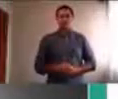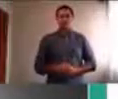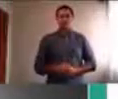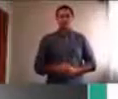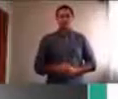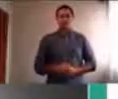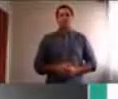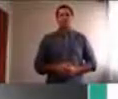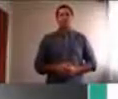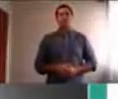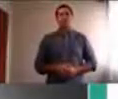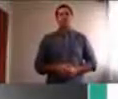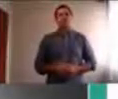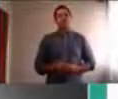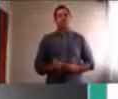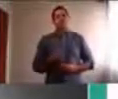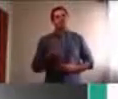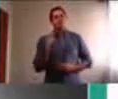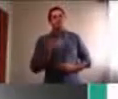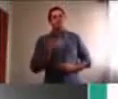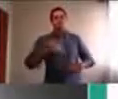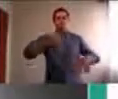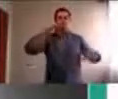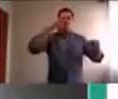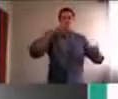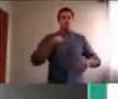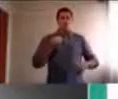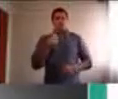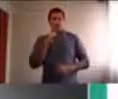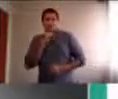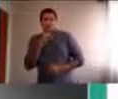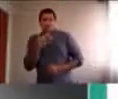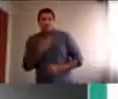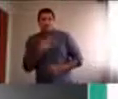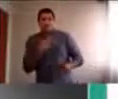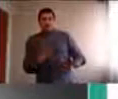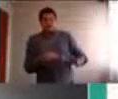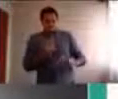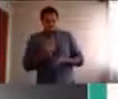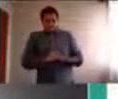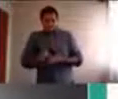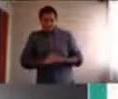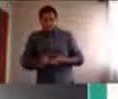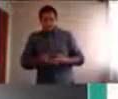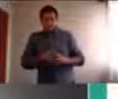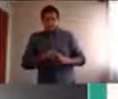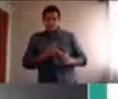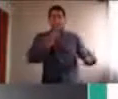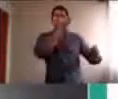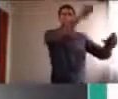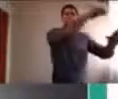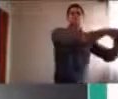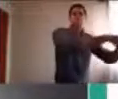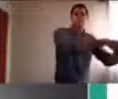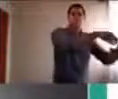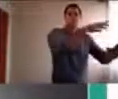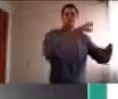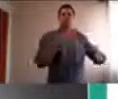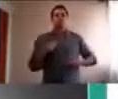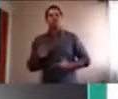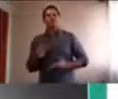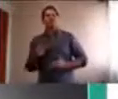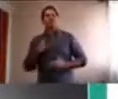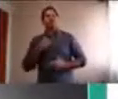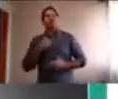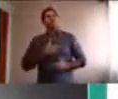distancia en el monstruo, ayuda a que después, cuando uno se vuelve a encontrar con ese miedo, tal vez ya no está tan grande, o hay cierta sensación, que puedo